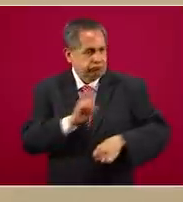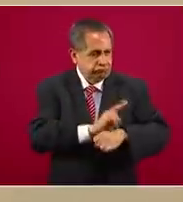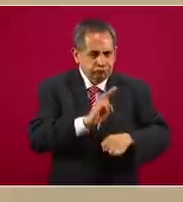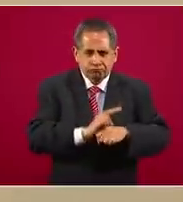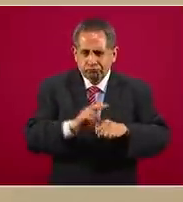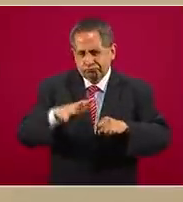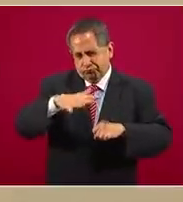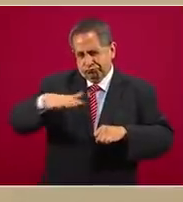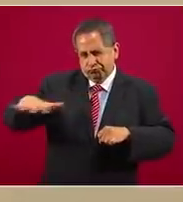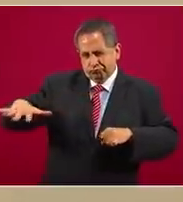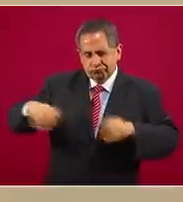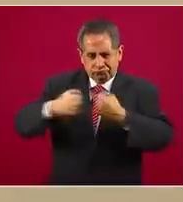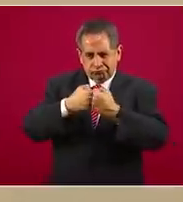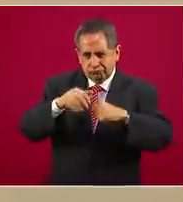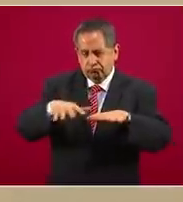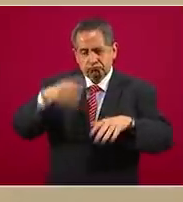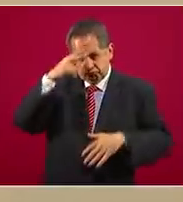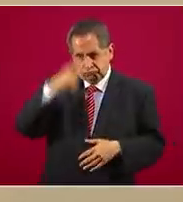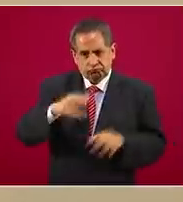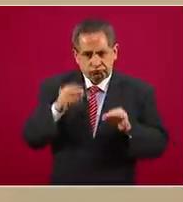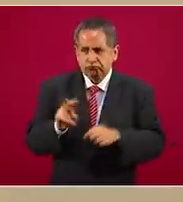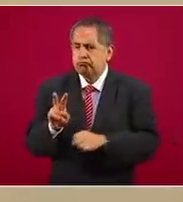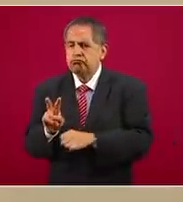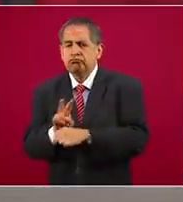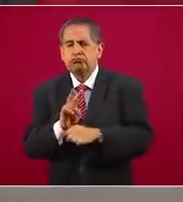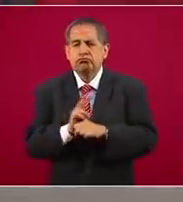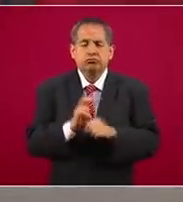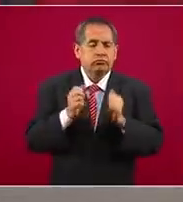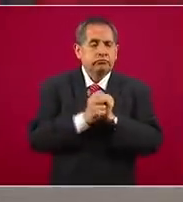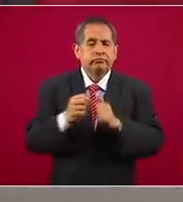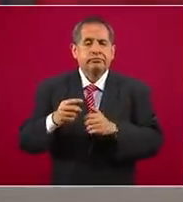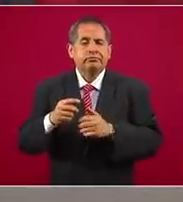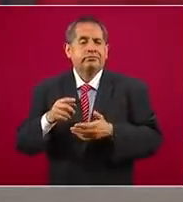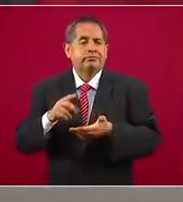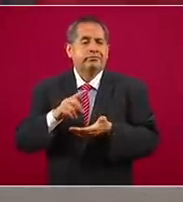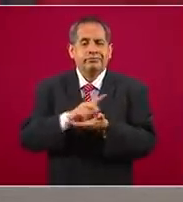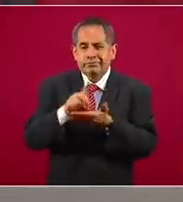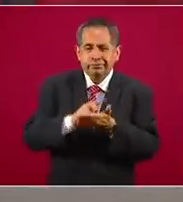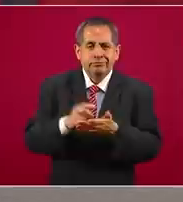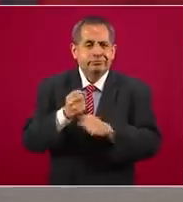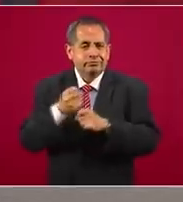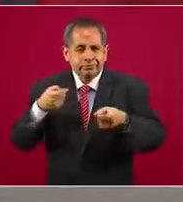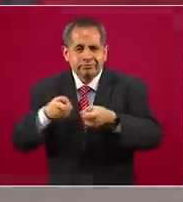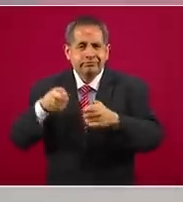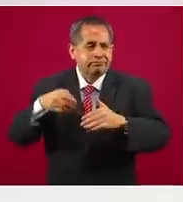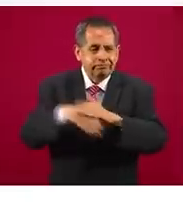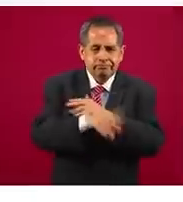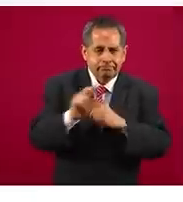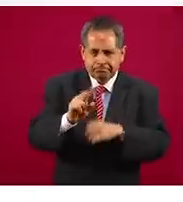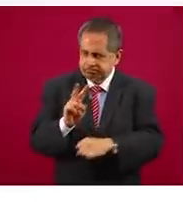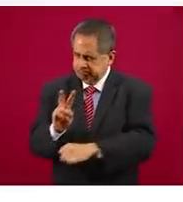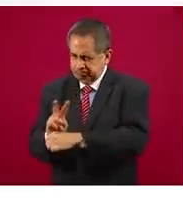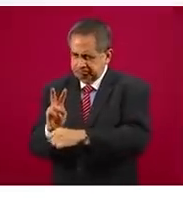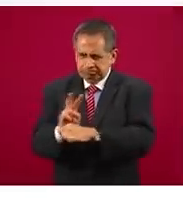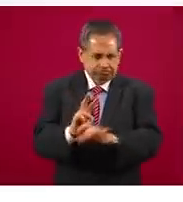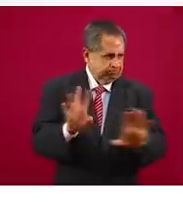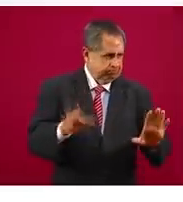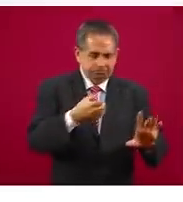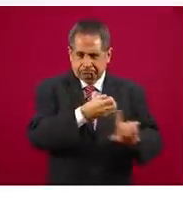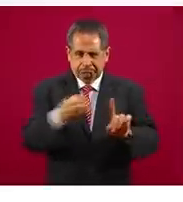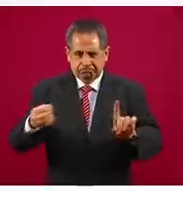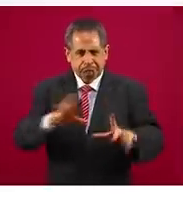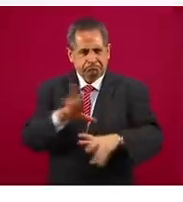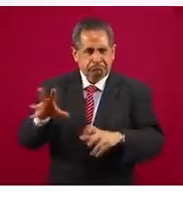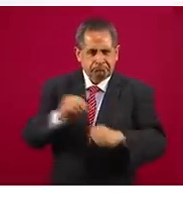marítimas, en los litorales mexicanos. Desde luego, combatir el tráfico de armas y personas y mercancías, coayuvar en el orden interno del país,